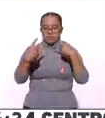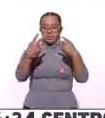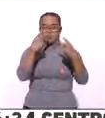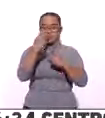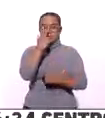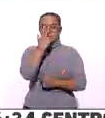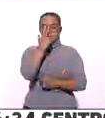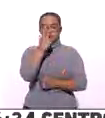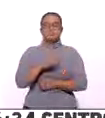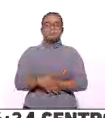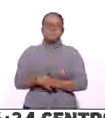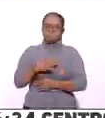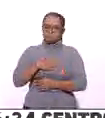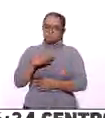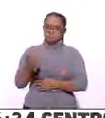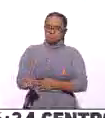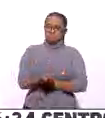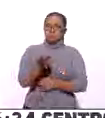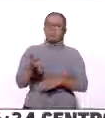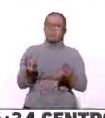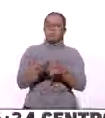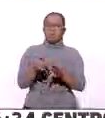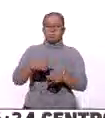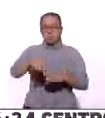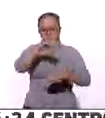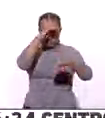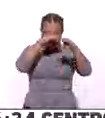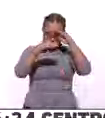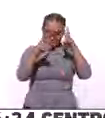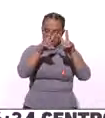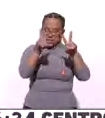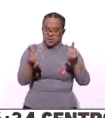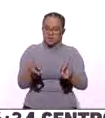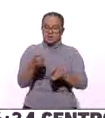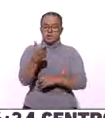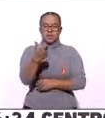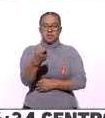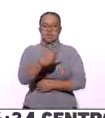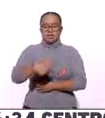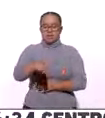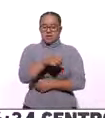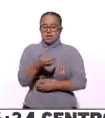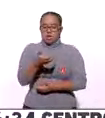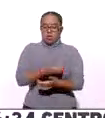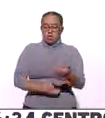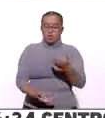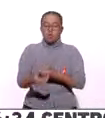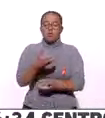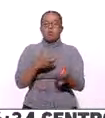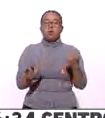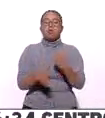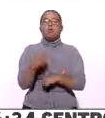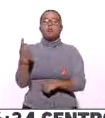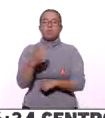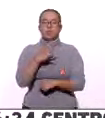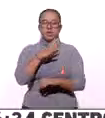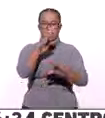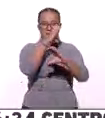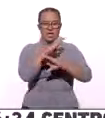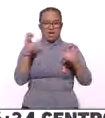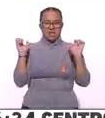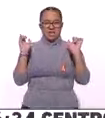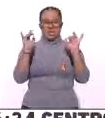Para preguntarte sobre estas expectativas económicas que tienen los comerciantes a raíz de esta serie de conciertos